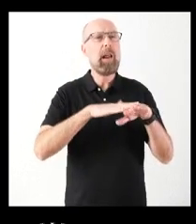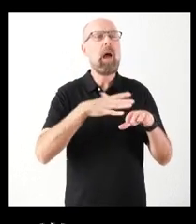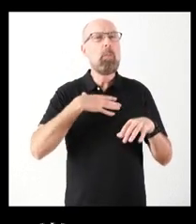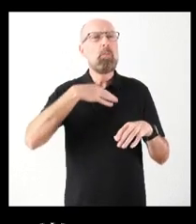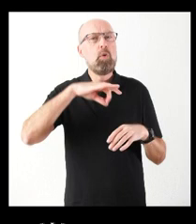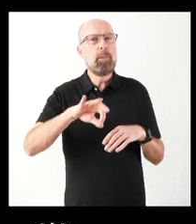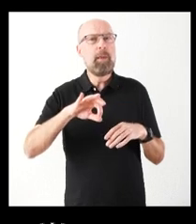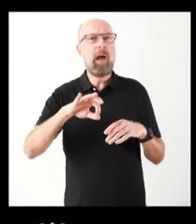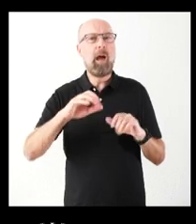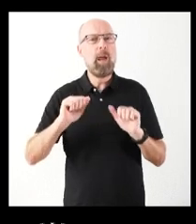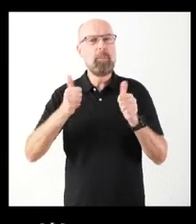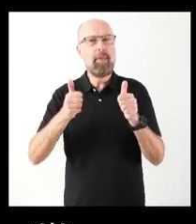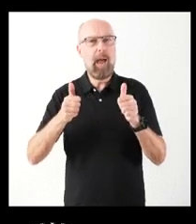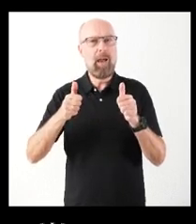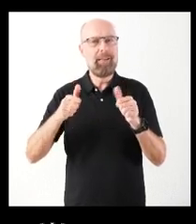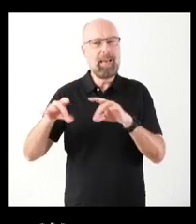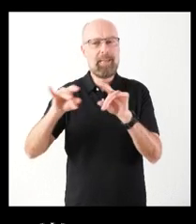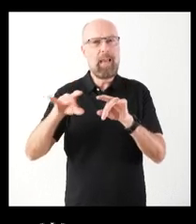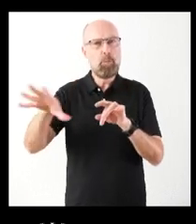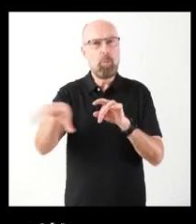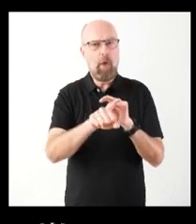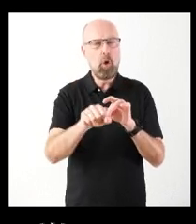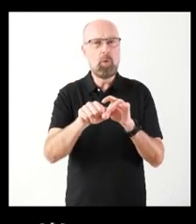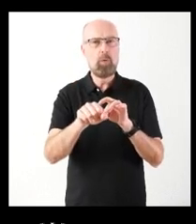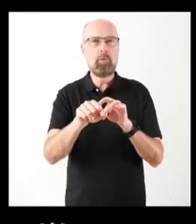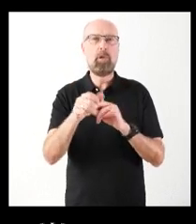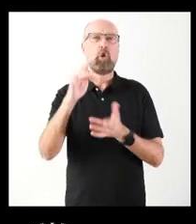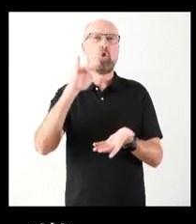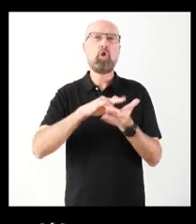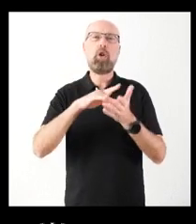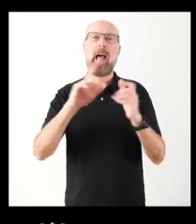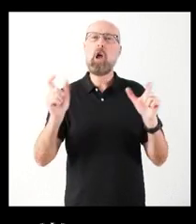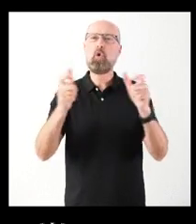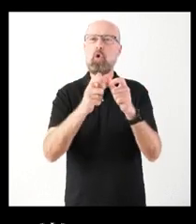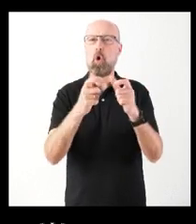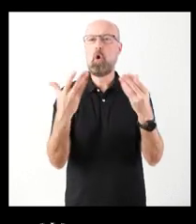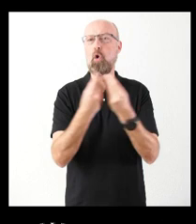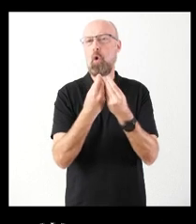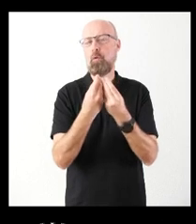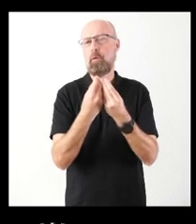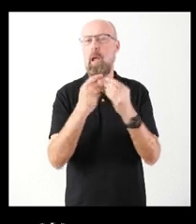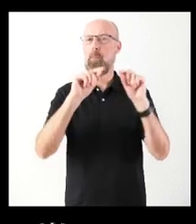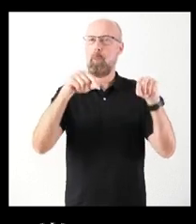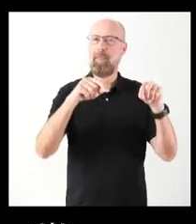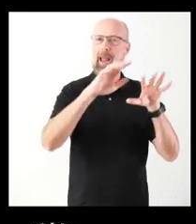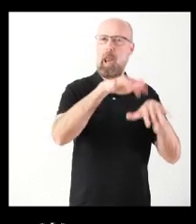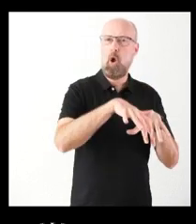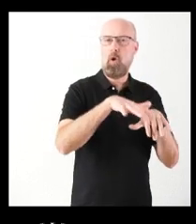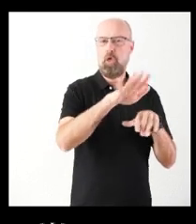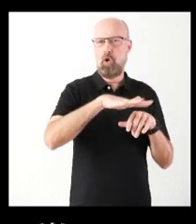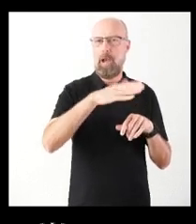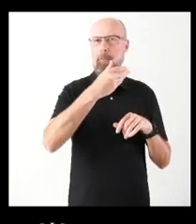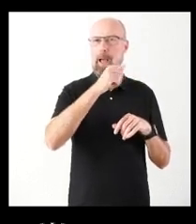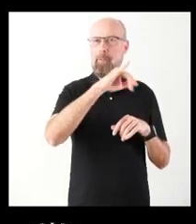iniciar ese proceso de expropiación? ¿Ha habido alguna reunión con alguien de la provincia de León, de la comarca de Bavia, con